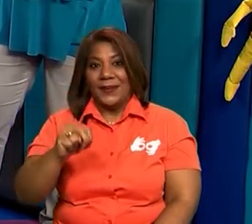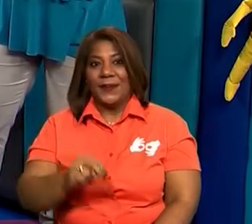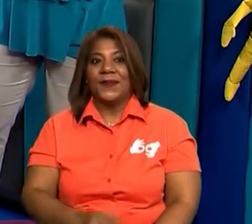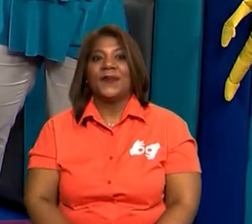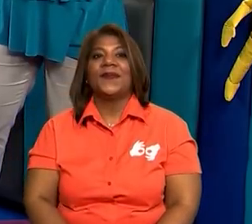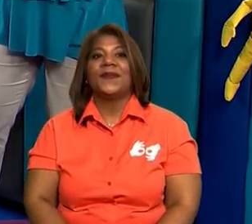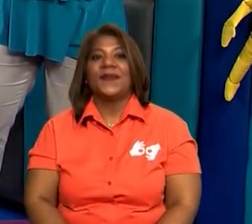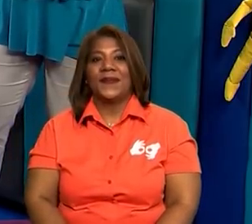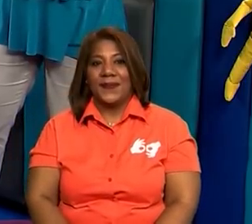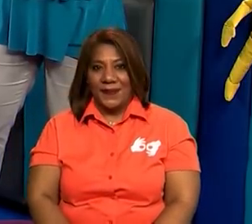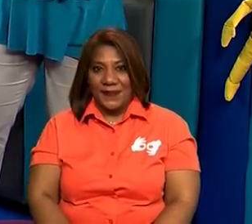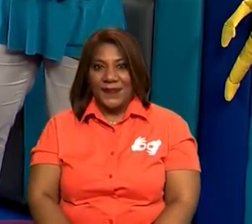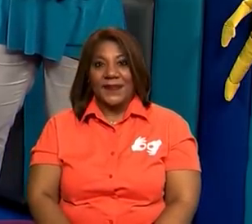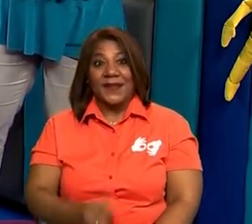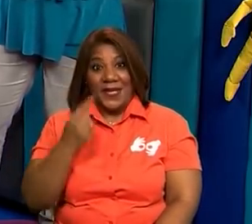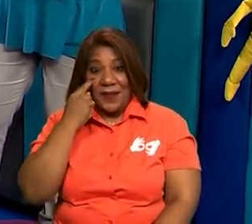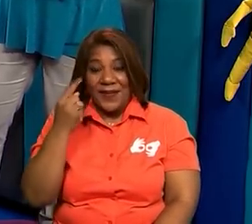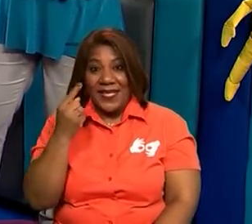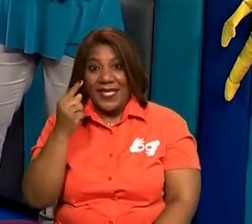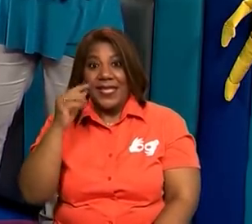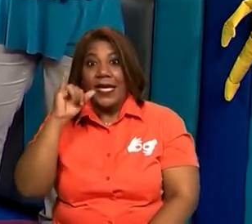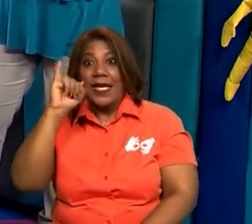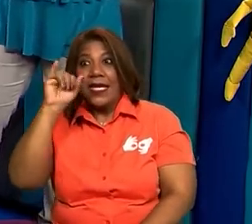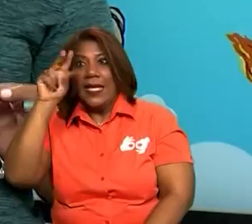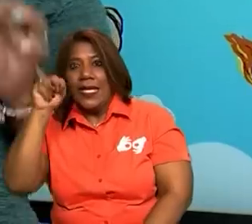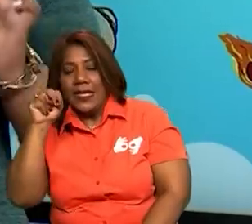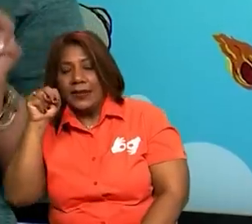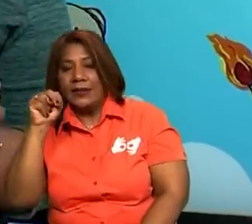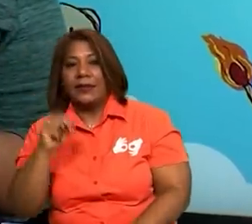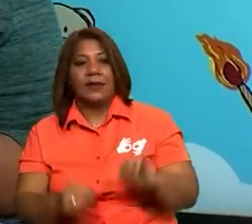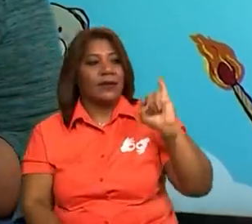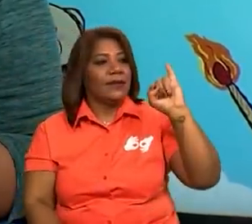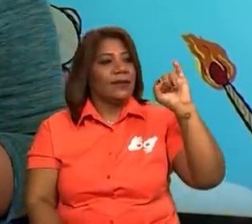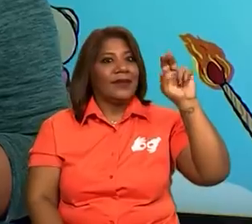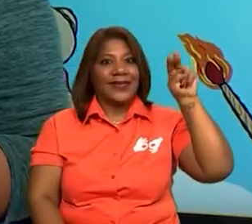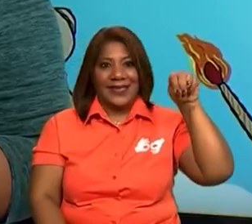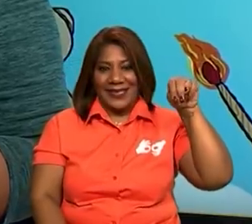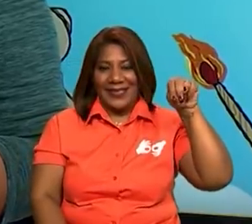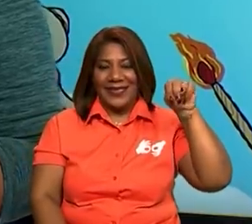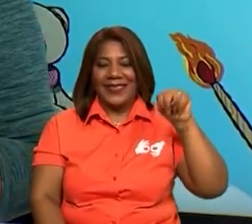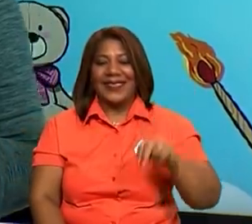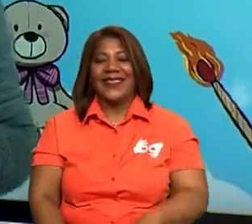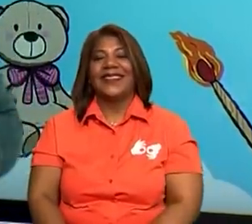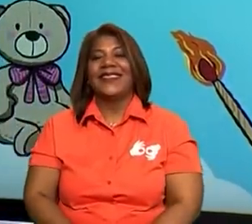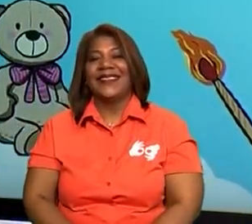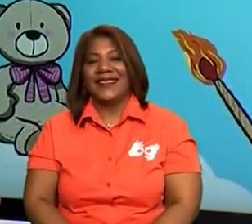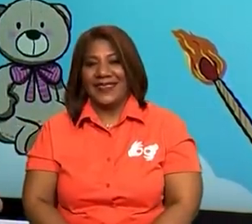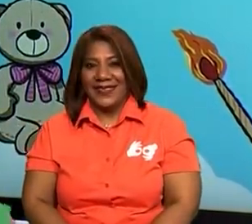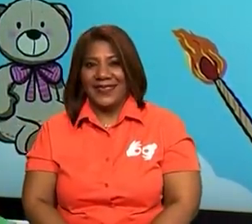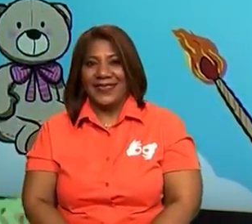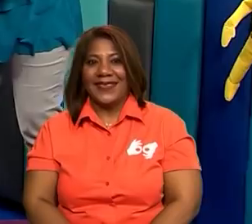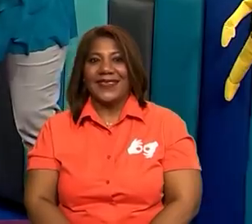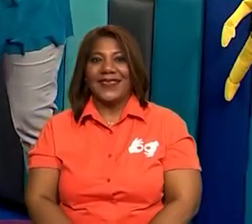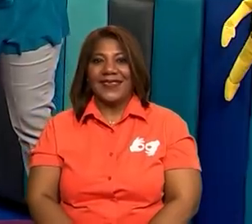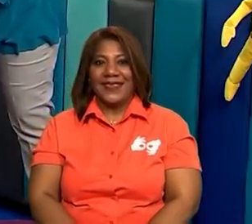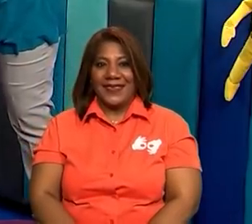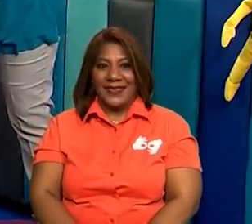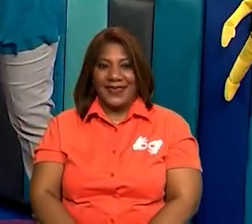imagen. Y repiten, maletín, calcetín. Muy bien, excelente.